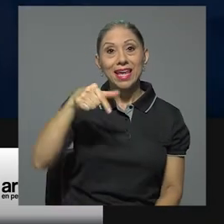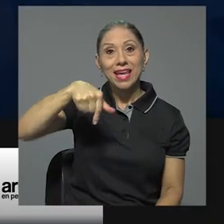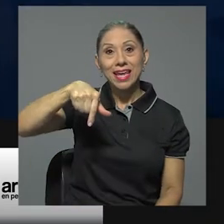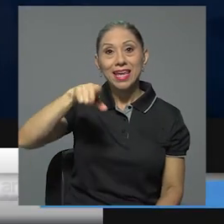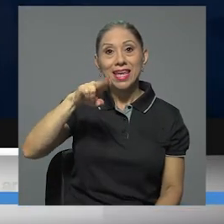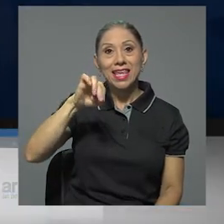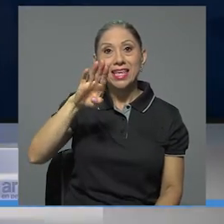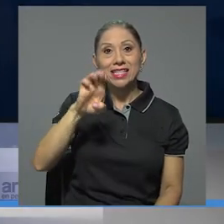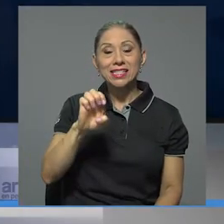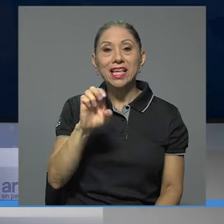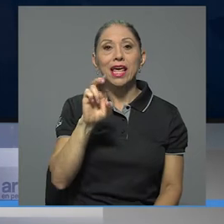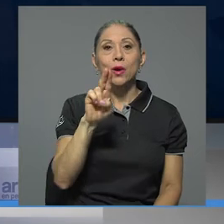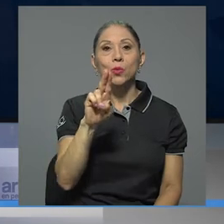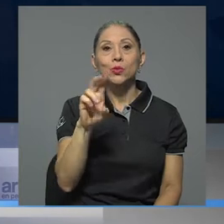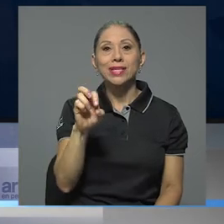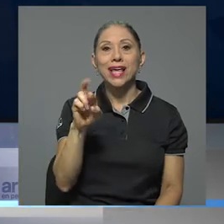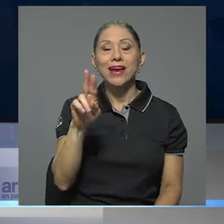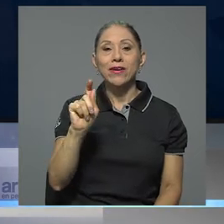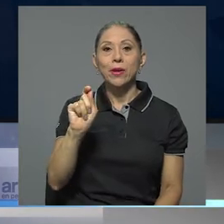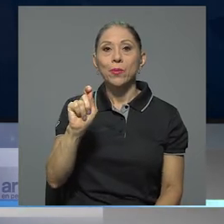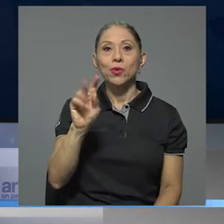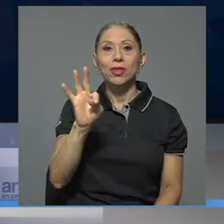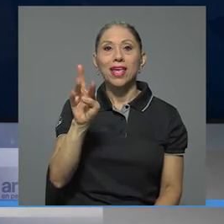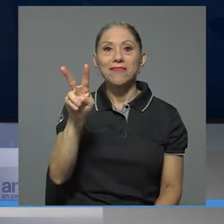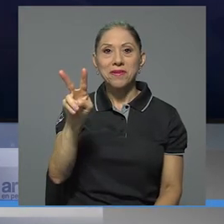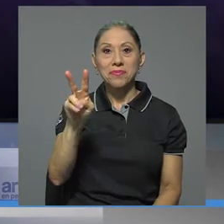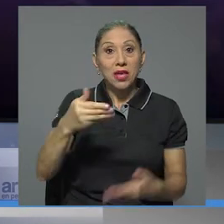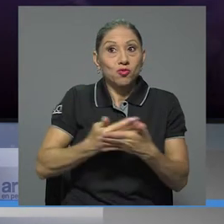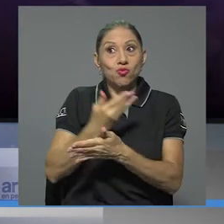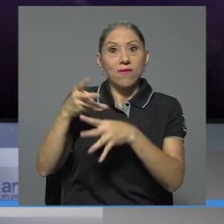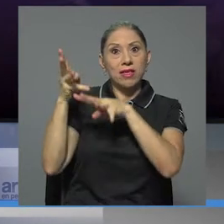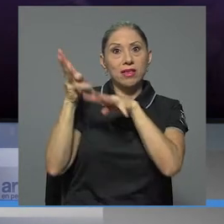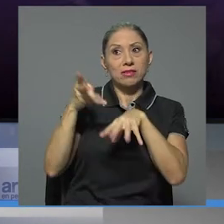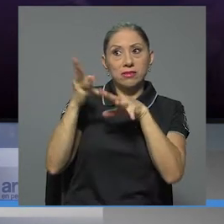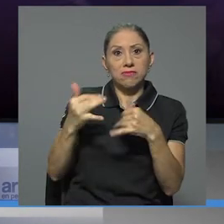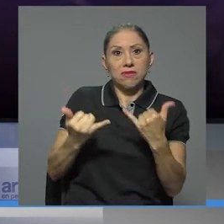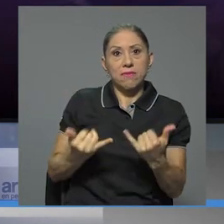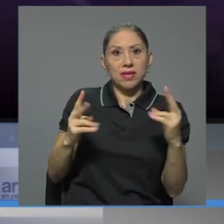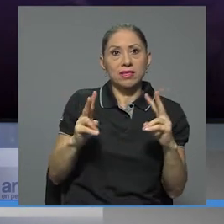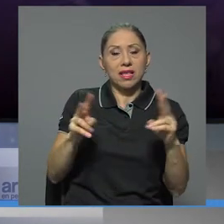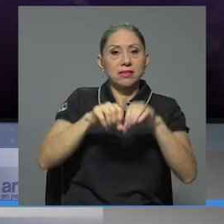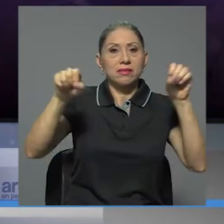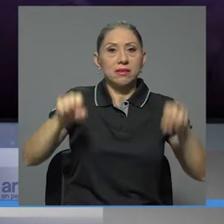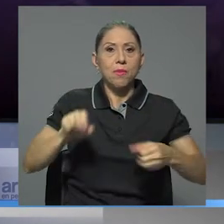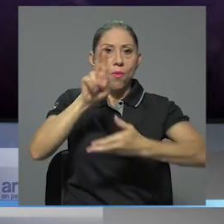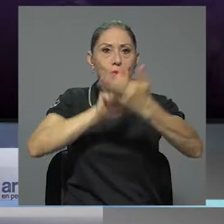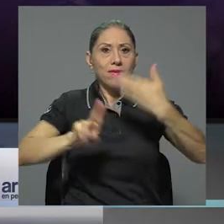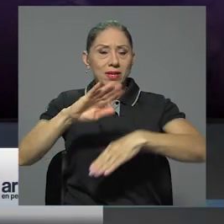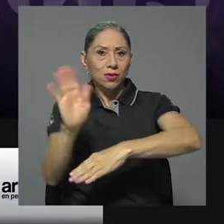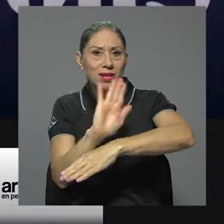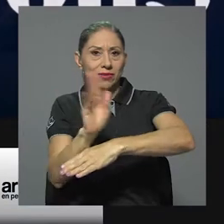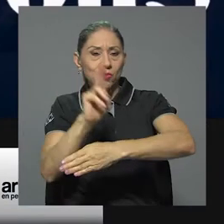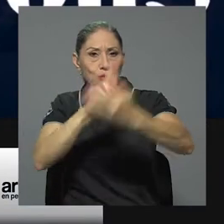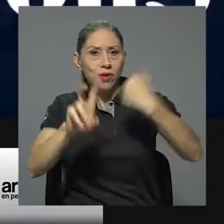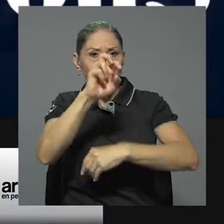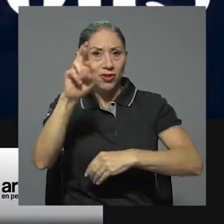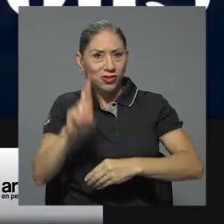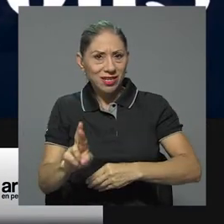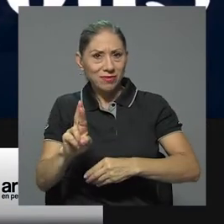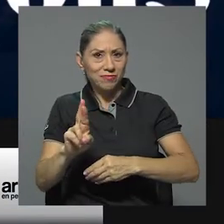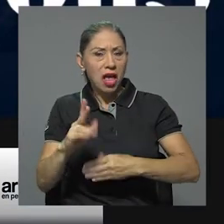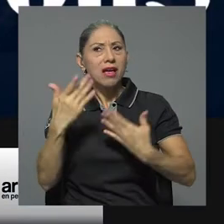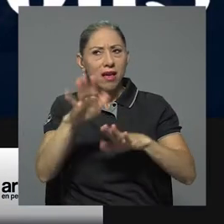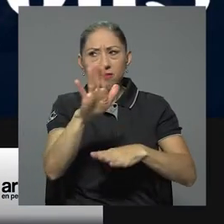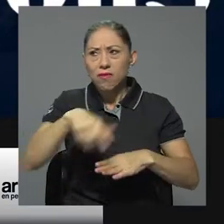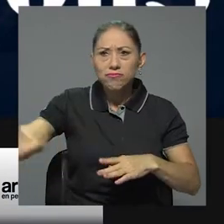15ucr.tv es la nueva plataforma de streaming del Sistema Universitario de Televisión de la Universidad de Costa Rica, conocido